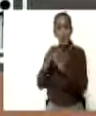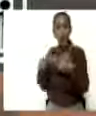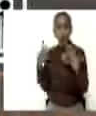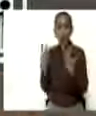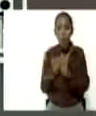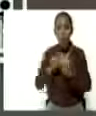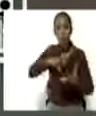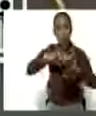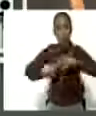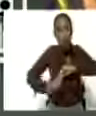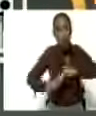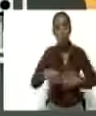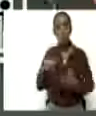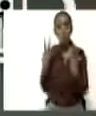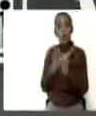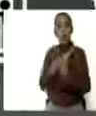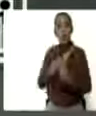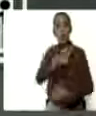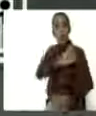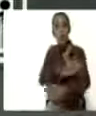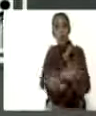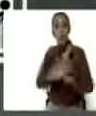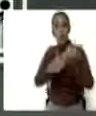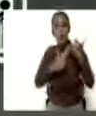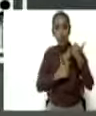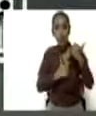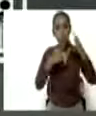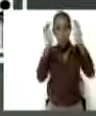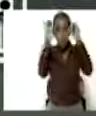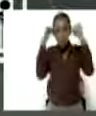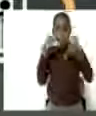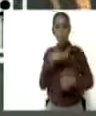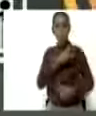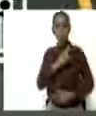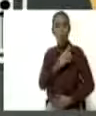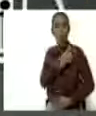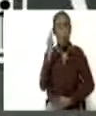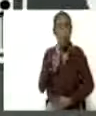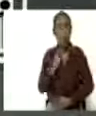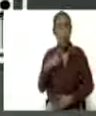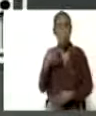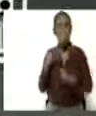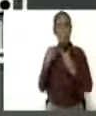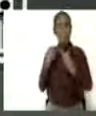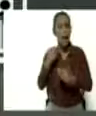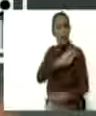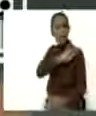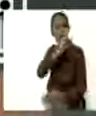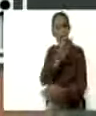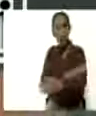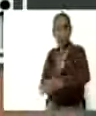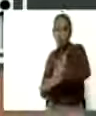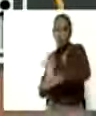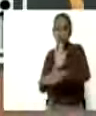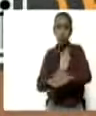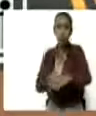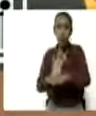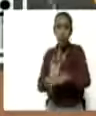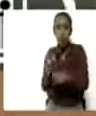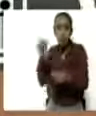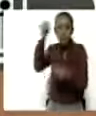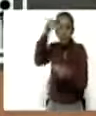junto a los CLAT y junto a la Fuerza Armada Nacional Bolivariana, para reforzar la protección y el